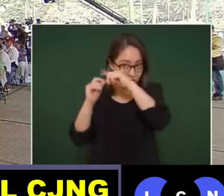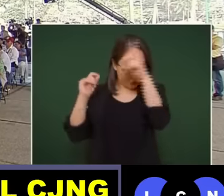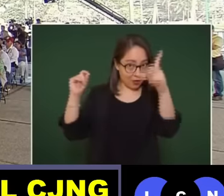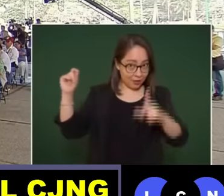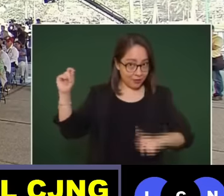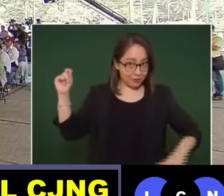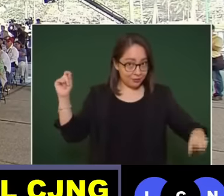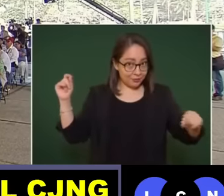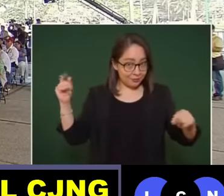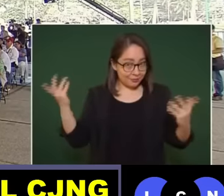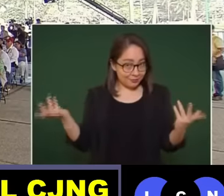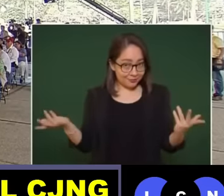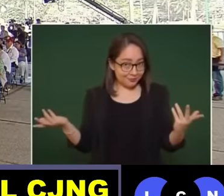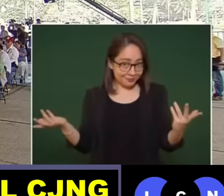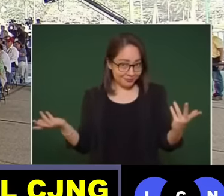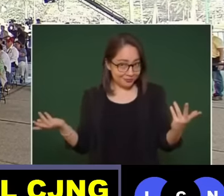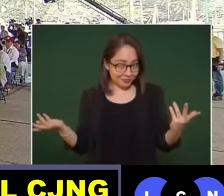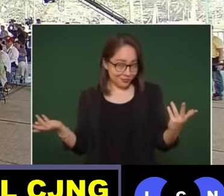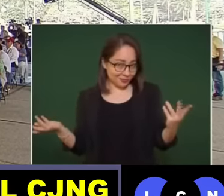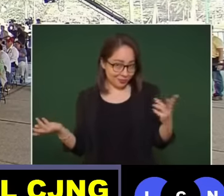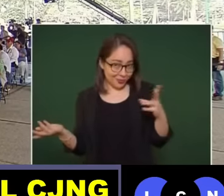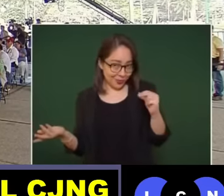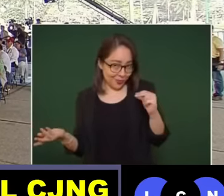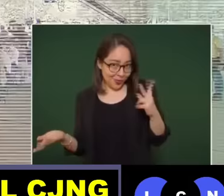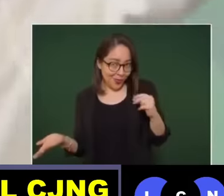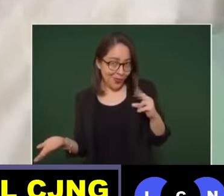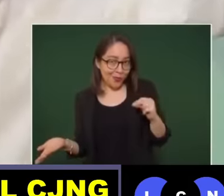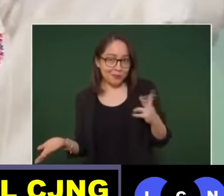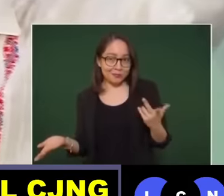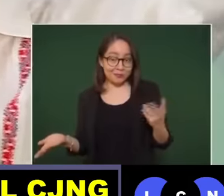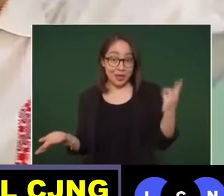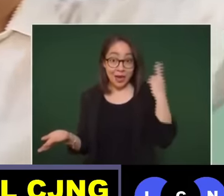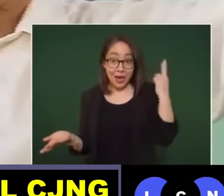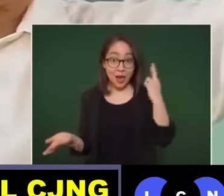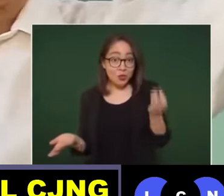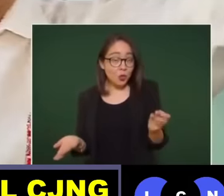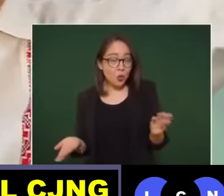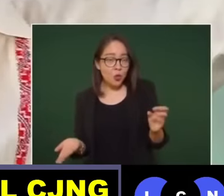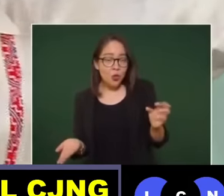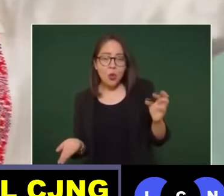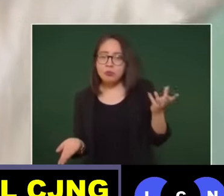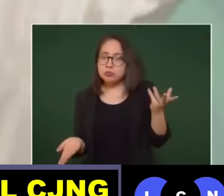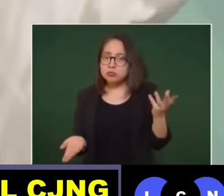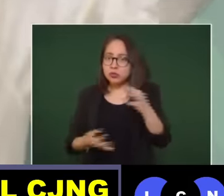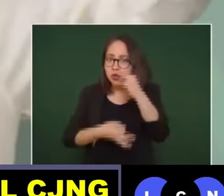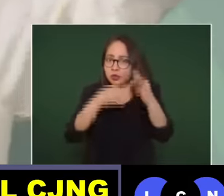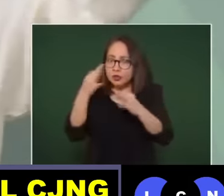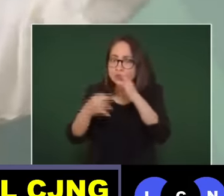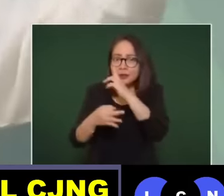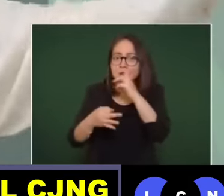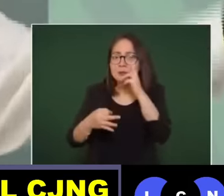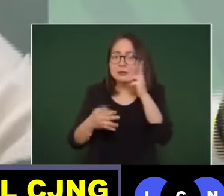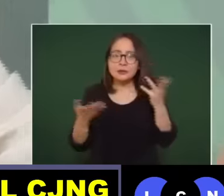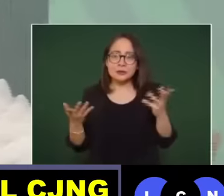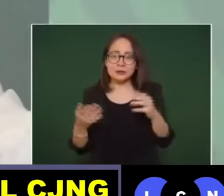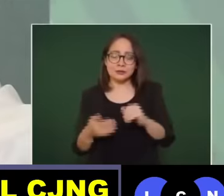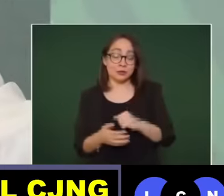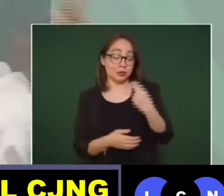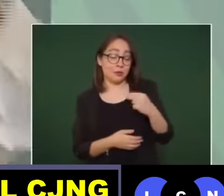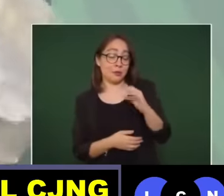no radio nacional cadena nacional